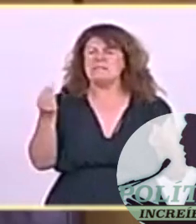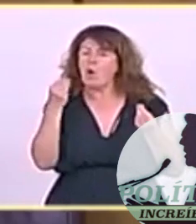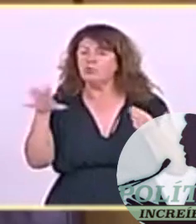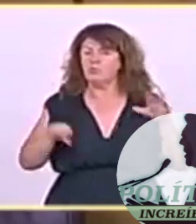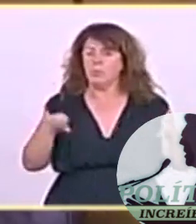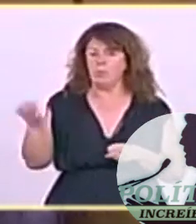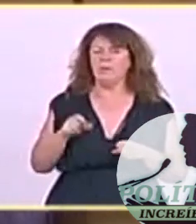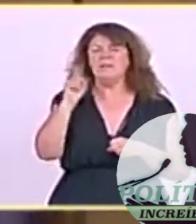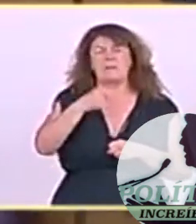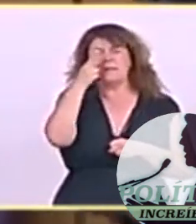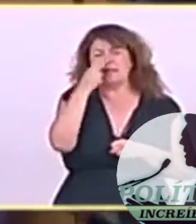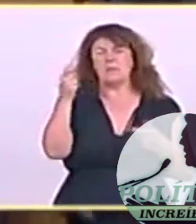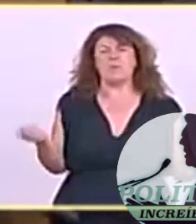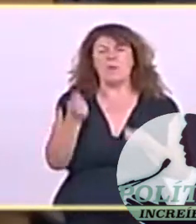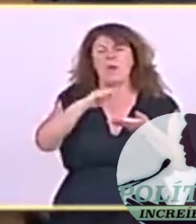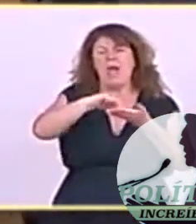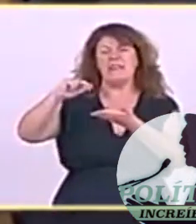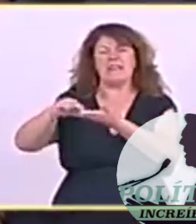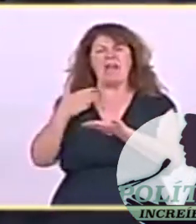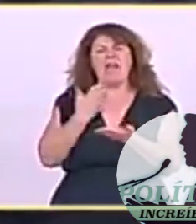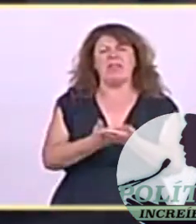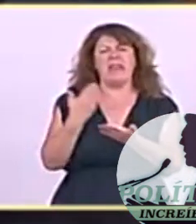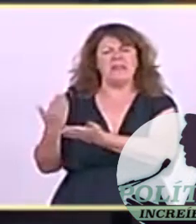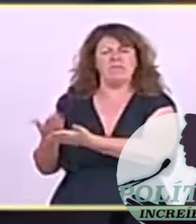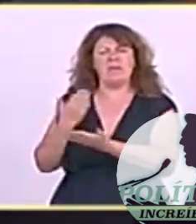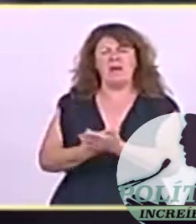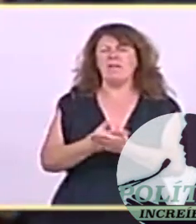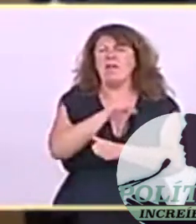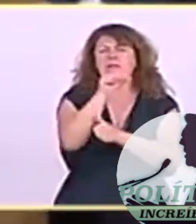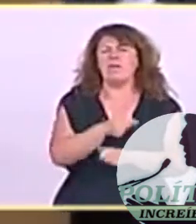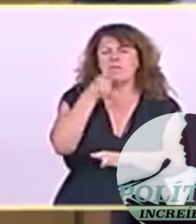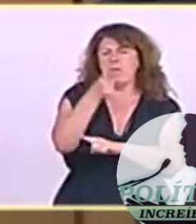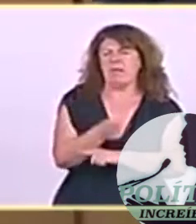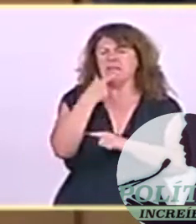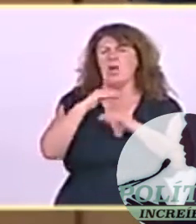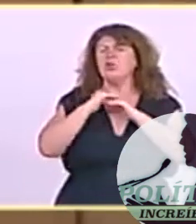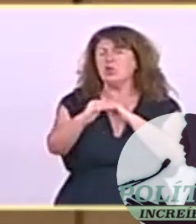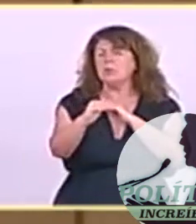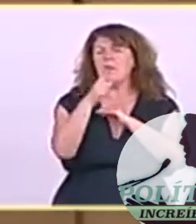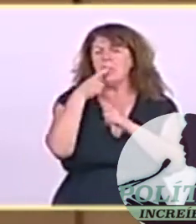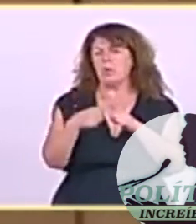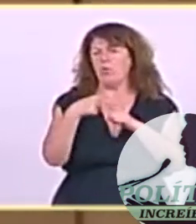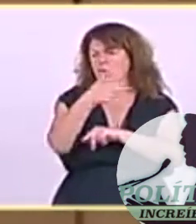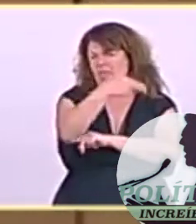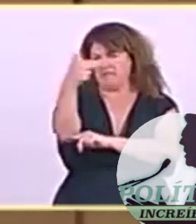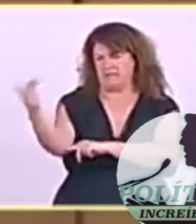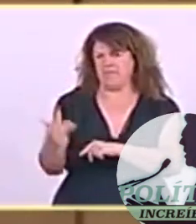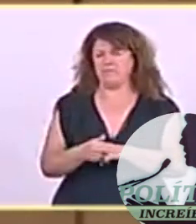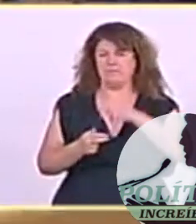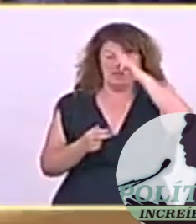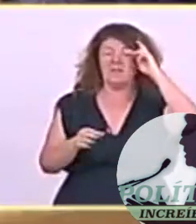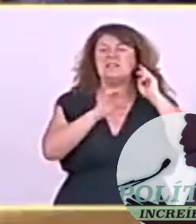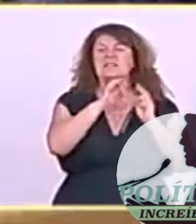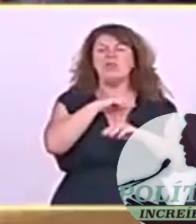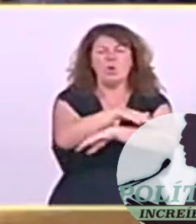de manera obligatoria la sostenibilidad de los productos de pesca. Señor ministro, teniendo en cuenta que el sector de la pesca es un sustento